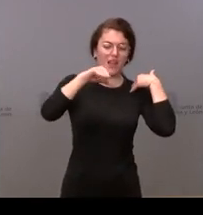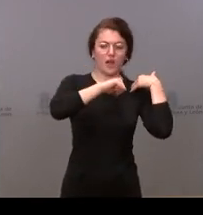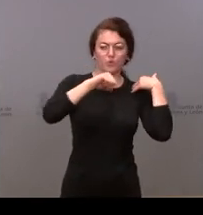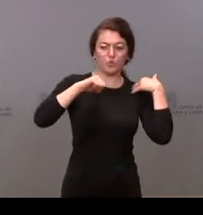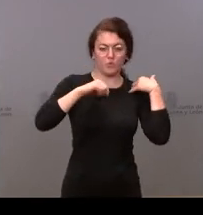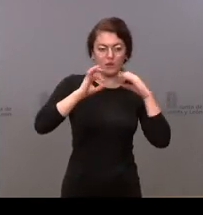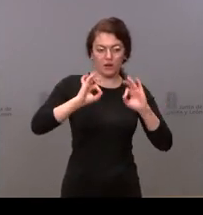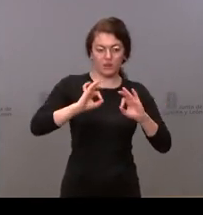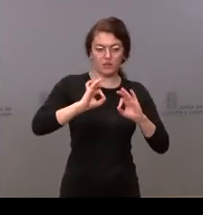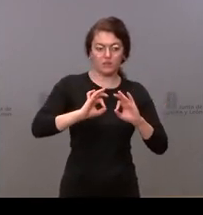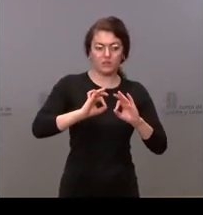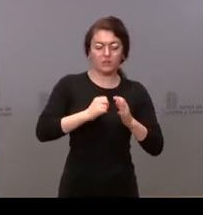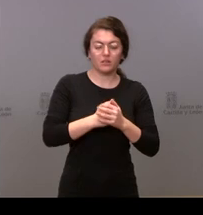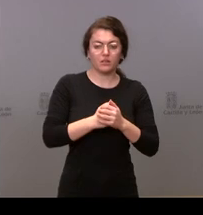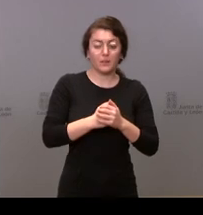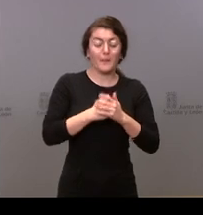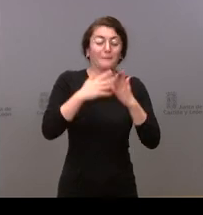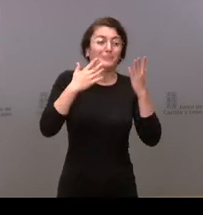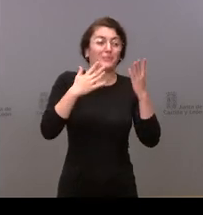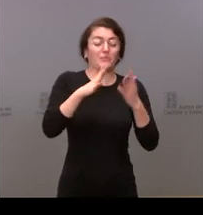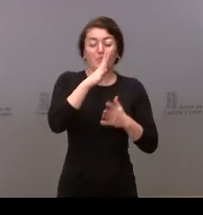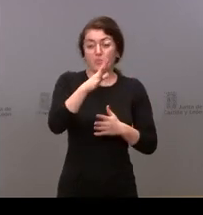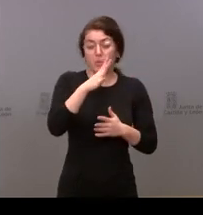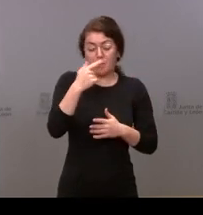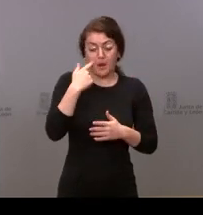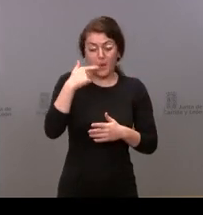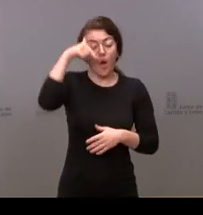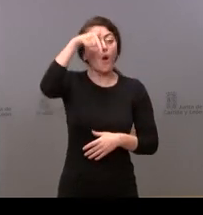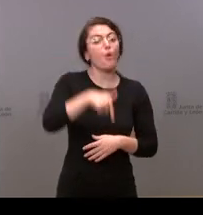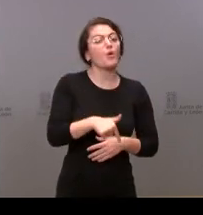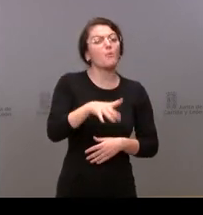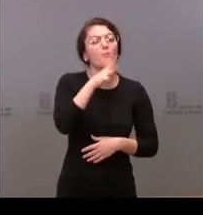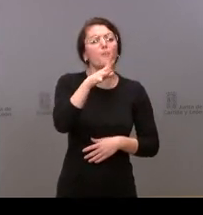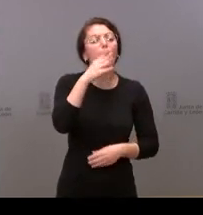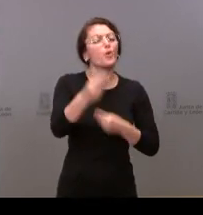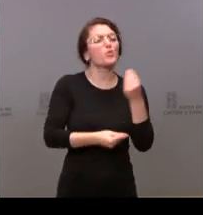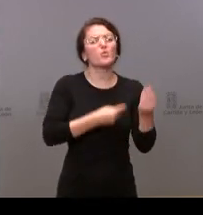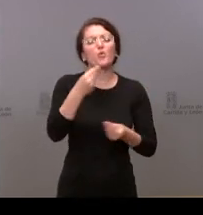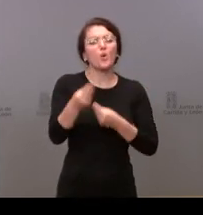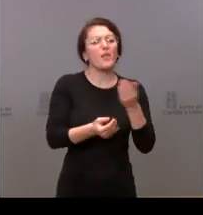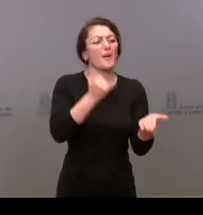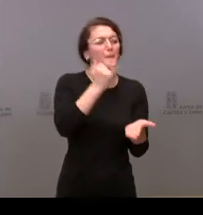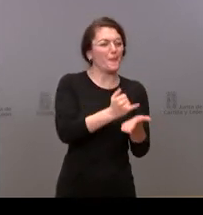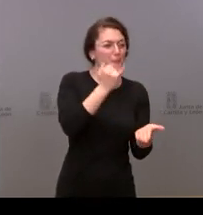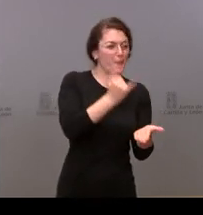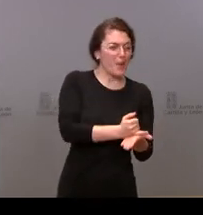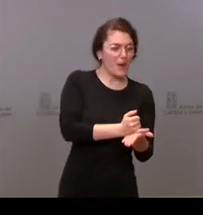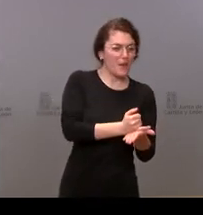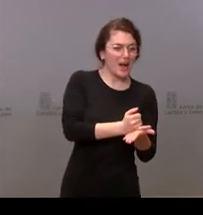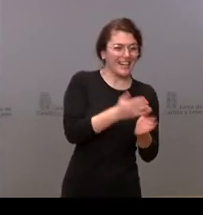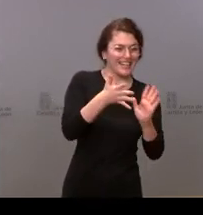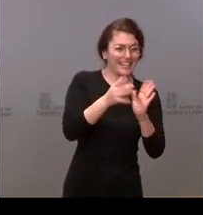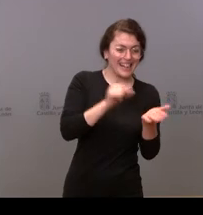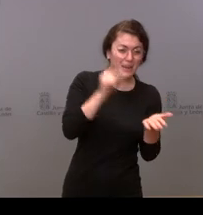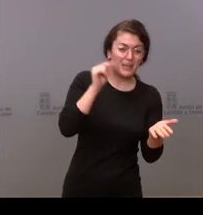de hoy cuál es el motivo por el cual a día de hoy no se están haciendo pruebas ni de antígenos ni de PCR en los centros de